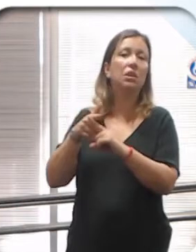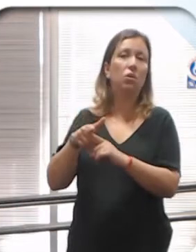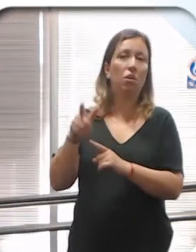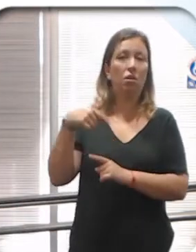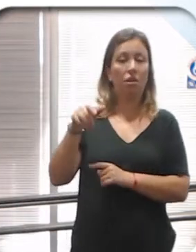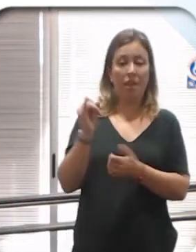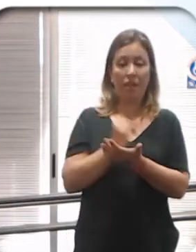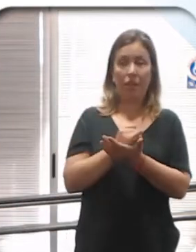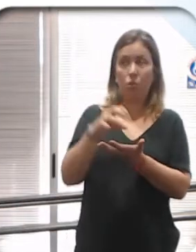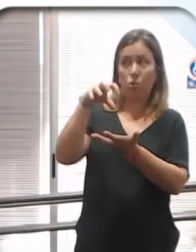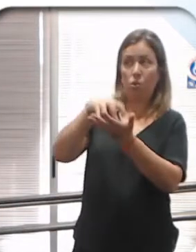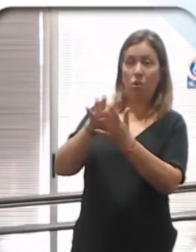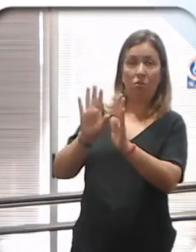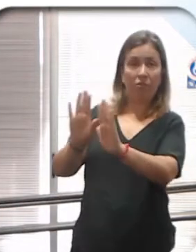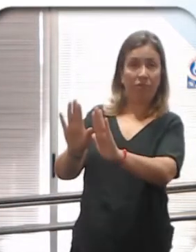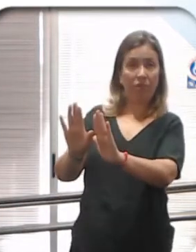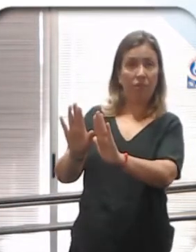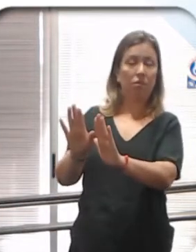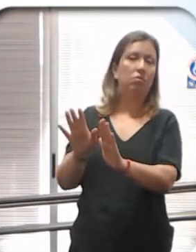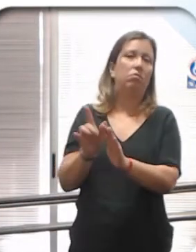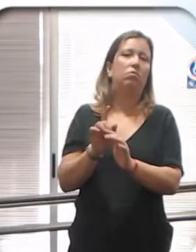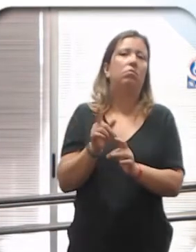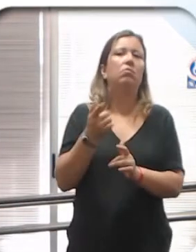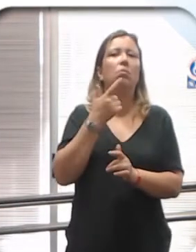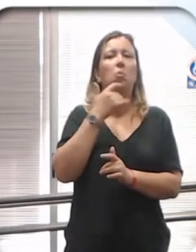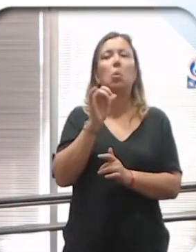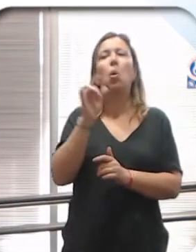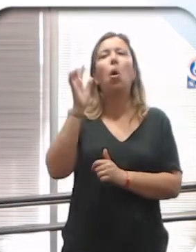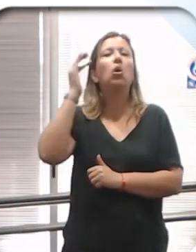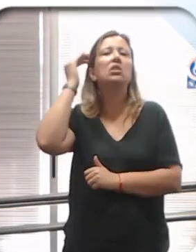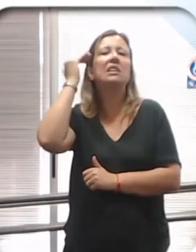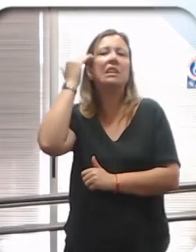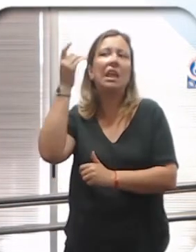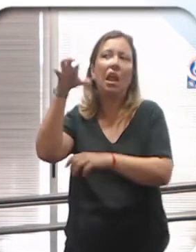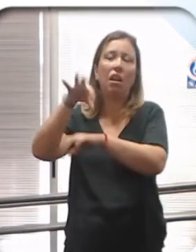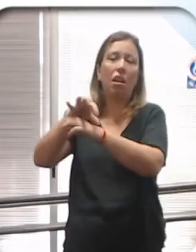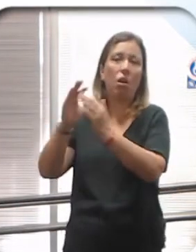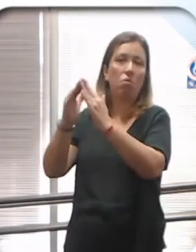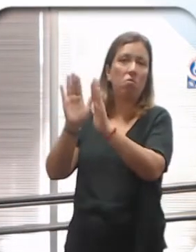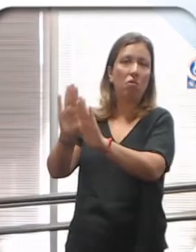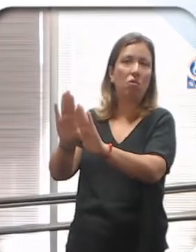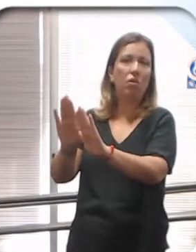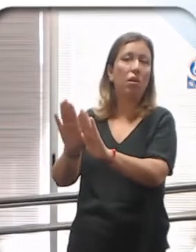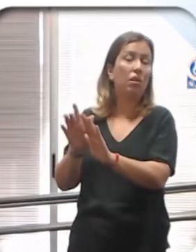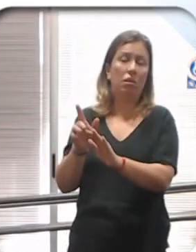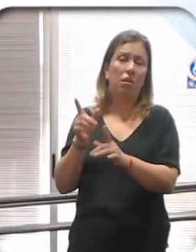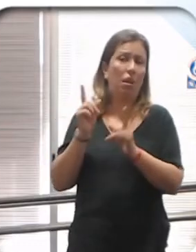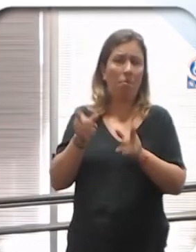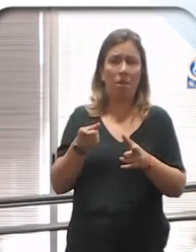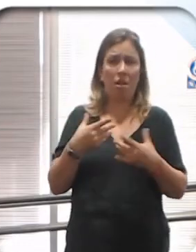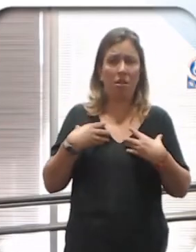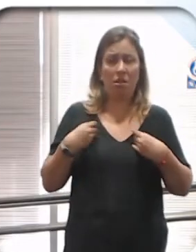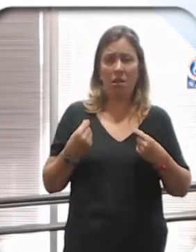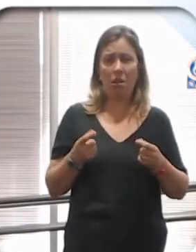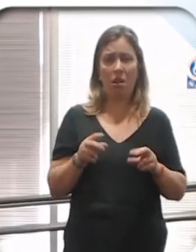que están institucionalizadas, ya sean una clínica psiquiátrica o lo que fueran, pues les pasa lo mismo.